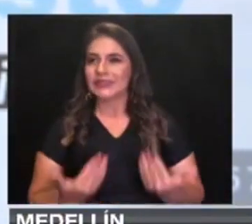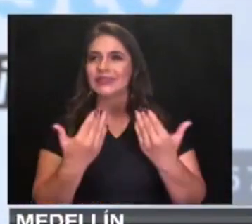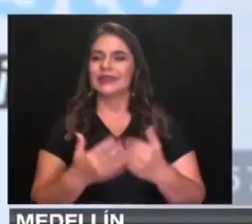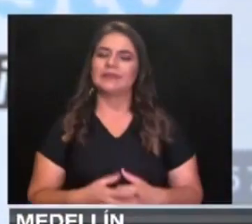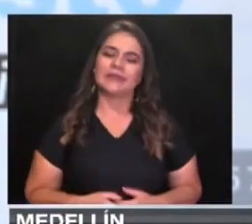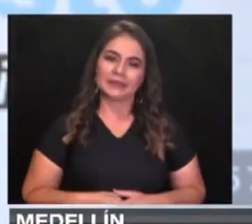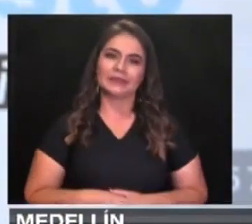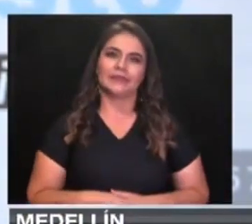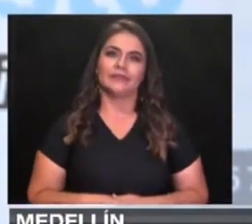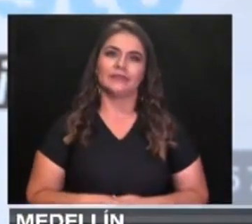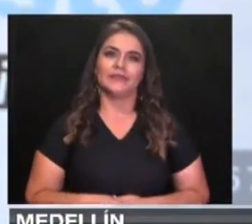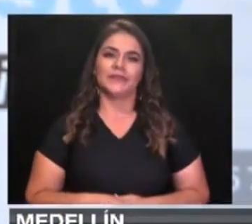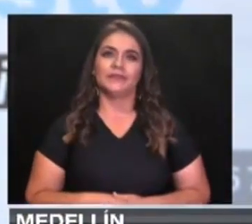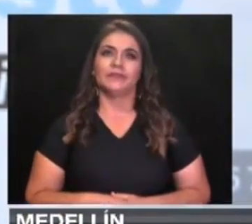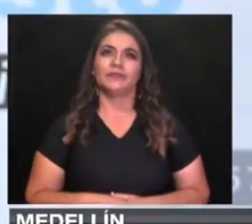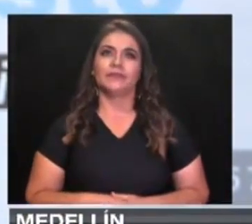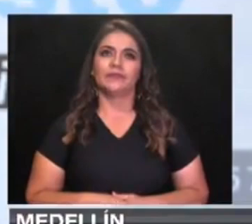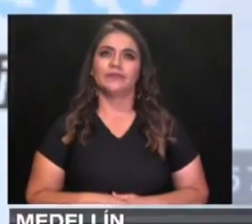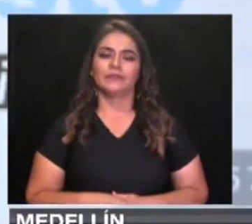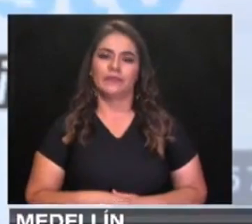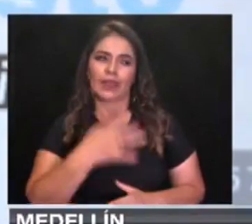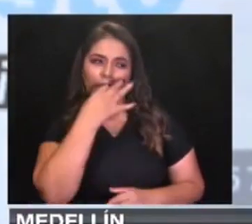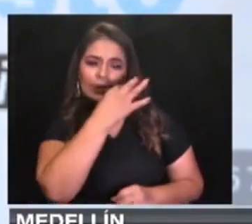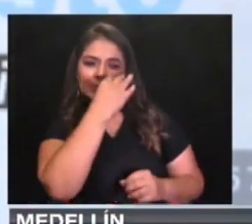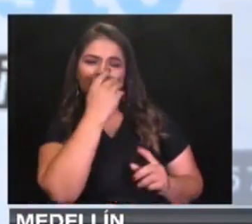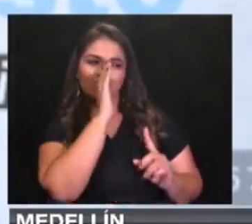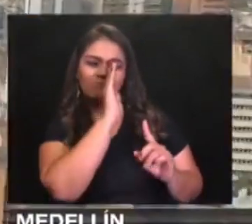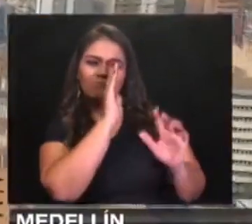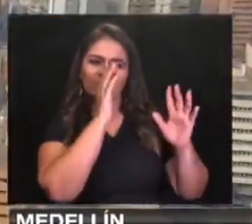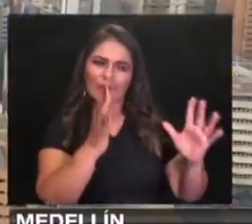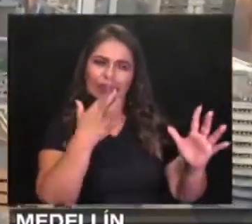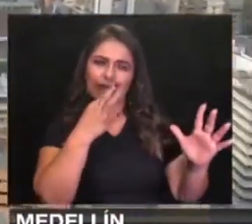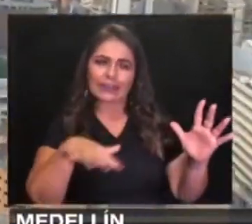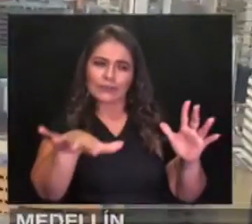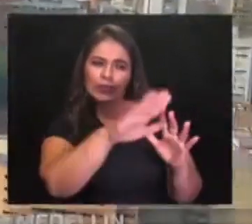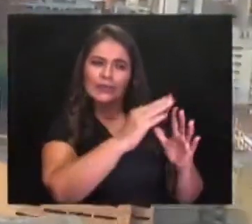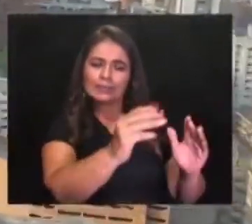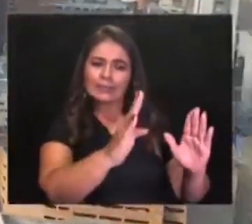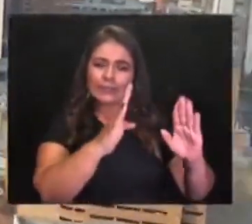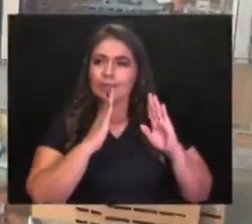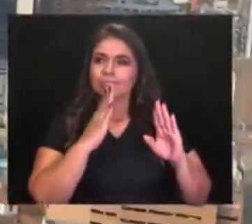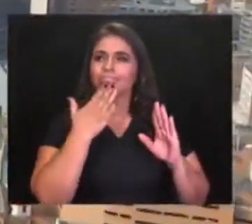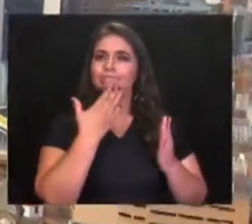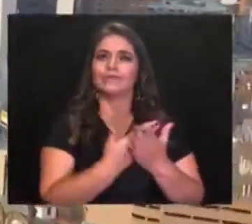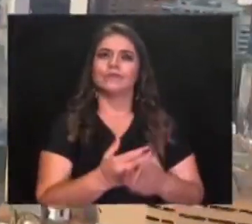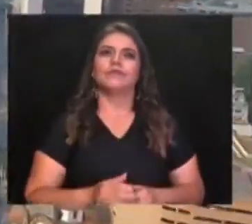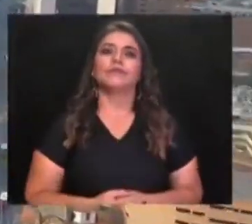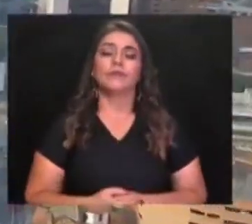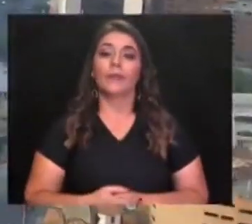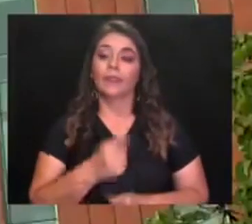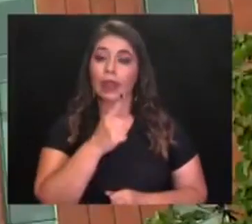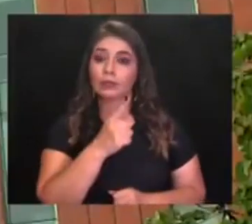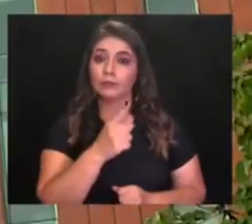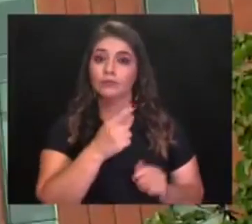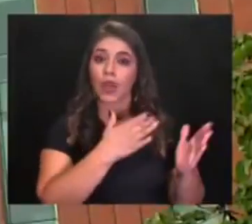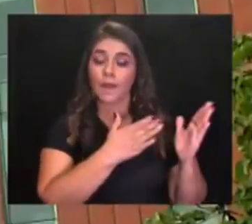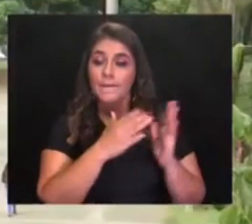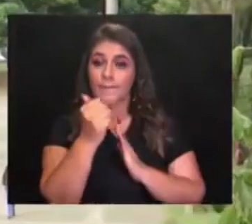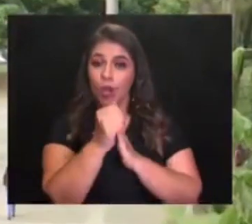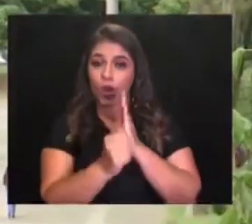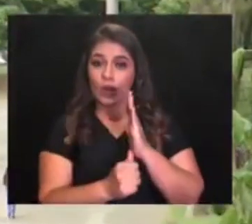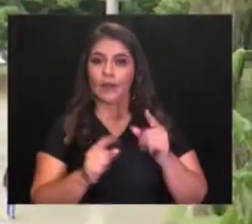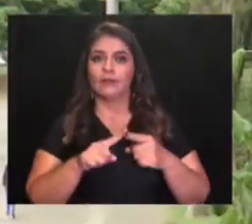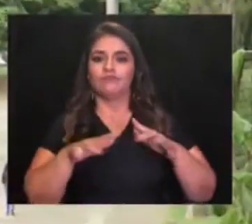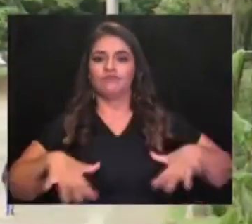su compañía y su su lealtad en esta etapa tan importante. Los programas que componen este plan de desarrollo son Valle del